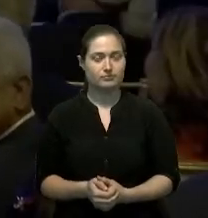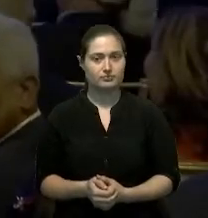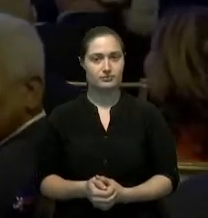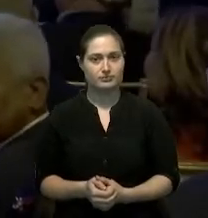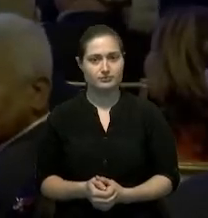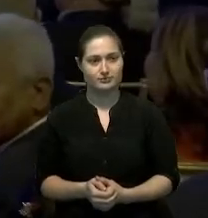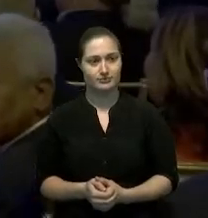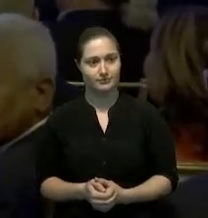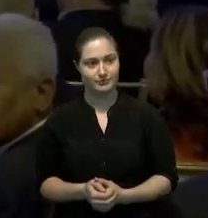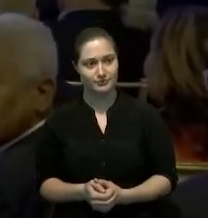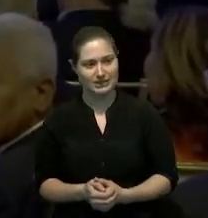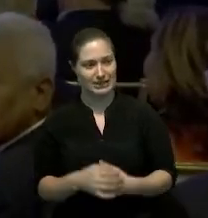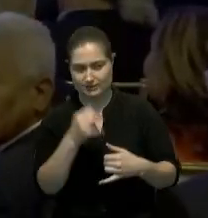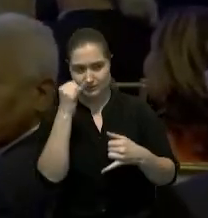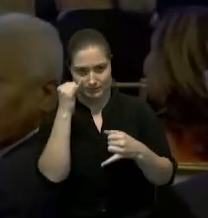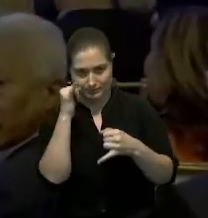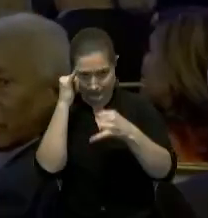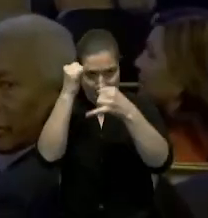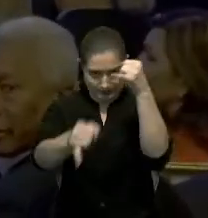señores última pregunta